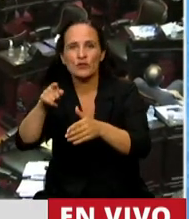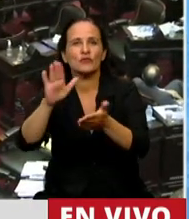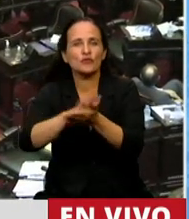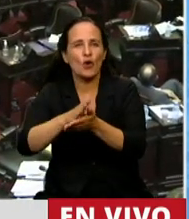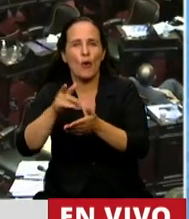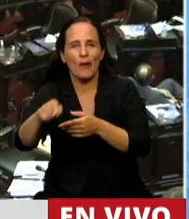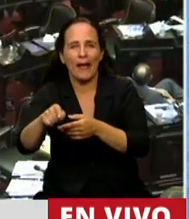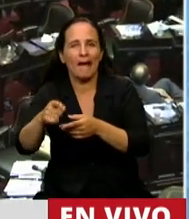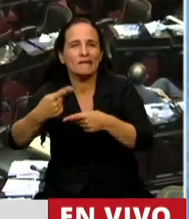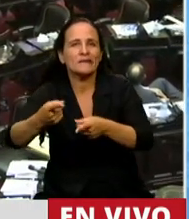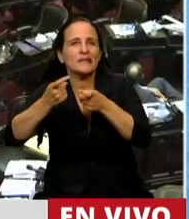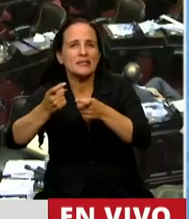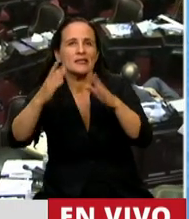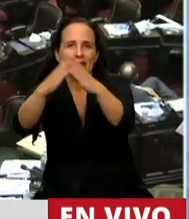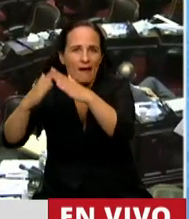Felicito eso.